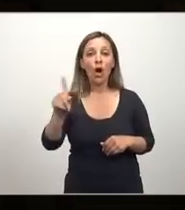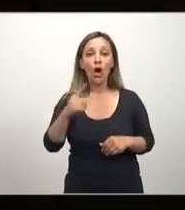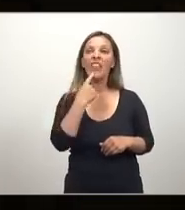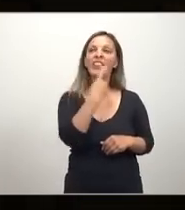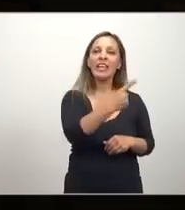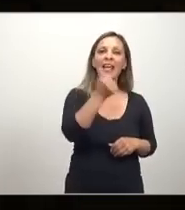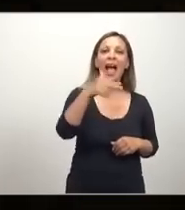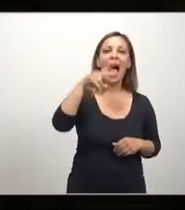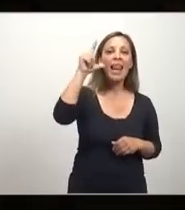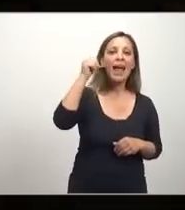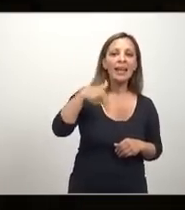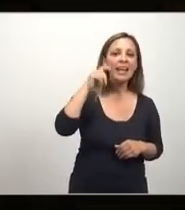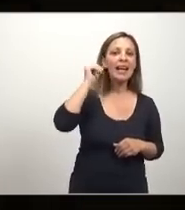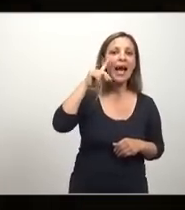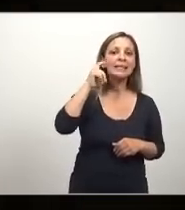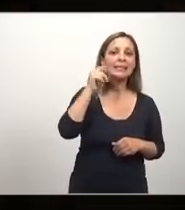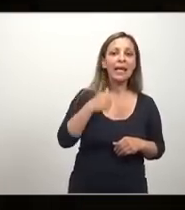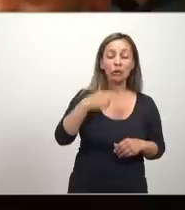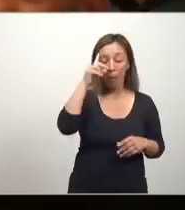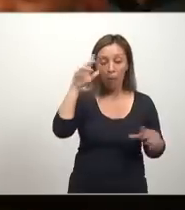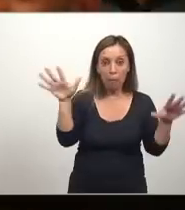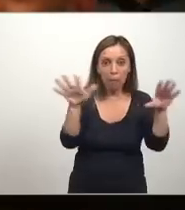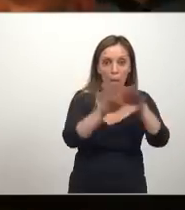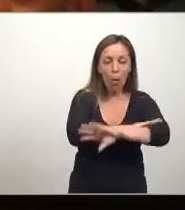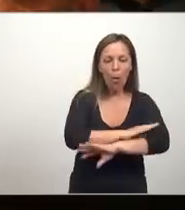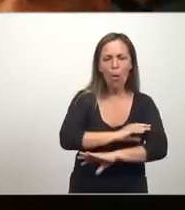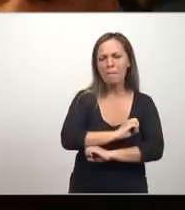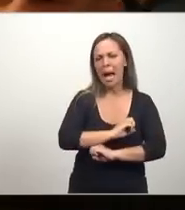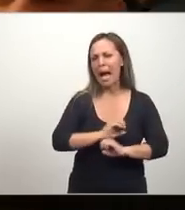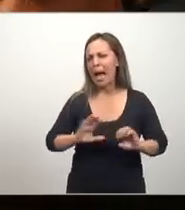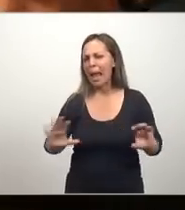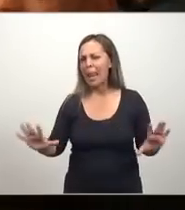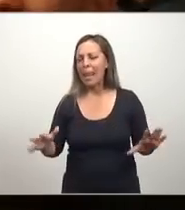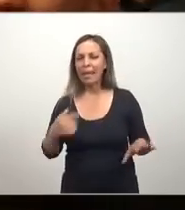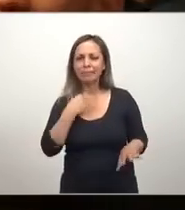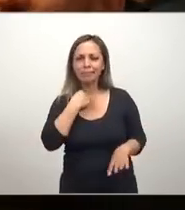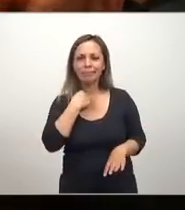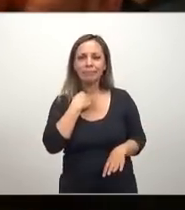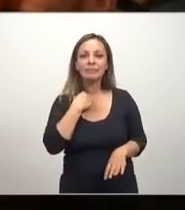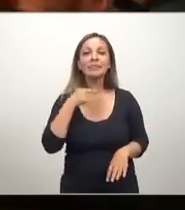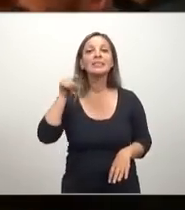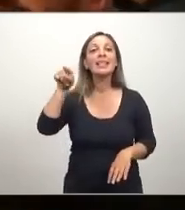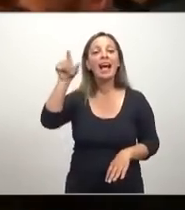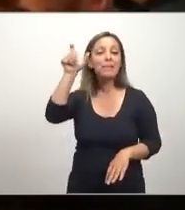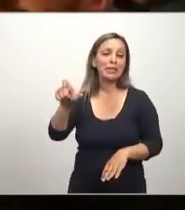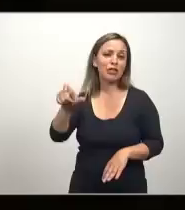Cuando uno está cansado, confundí todos los nombres, todos. A Jane Watt, le dije John Watt,